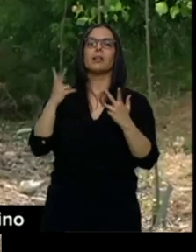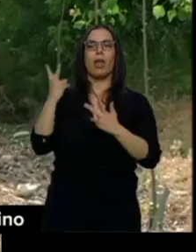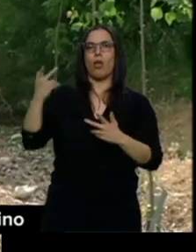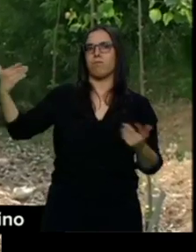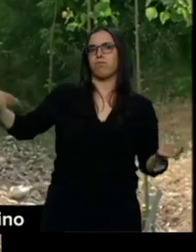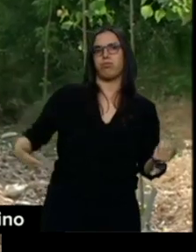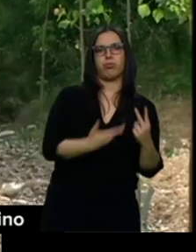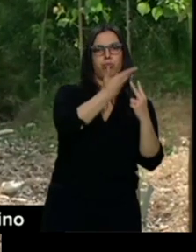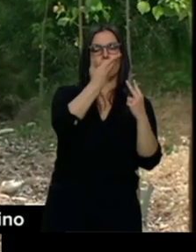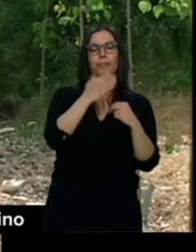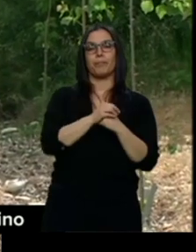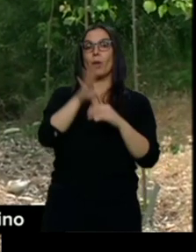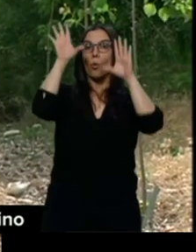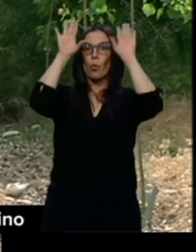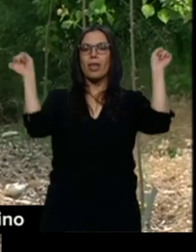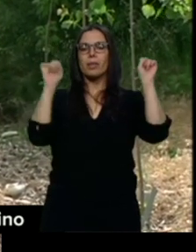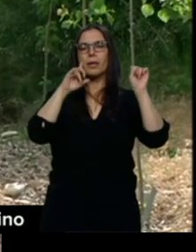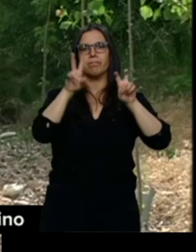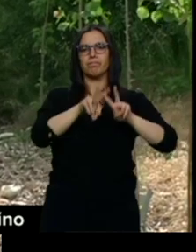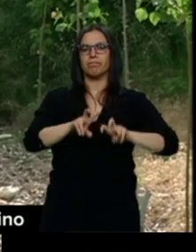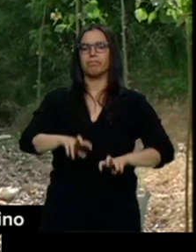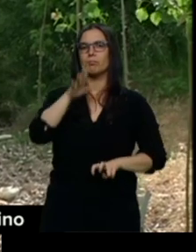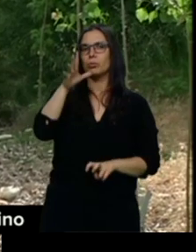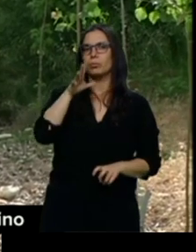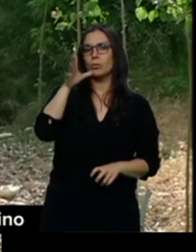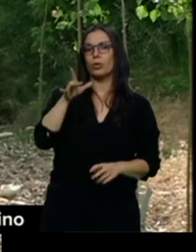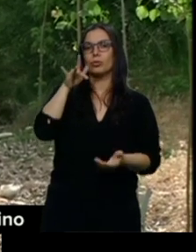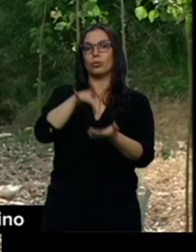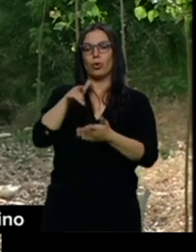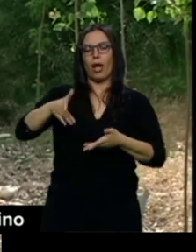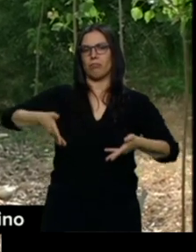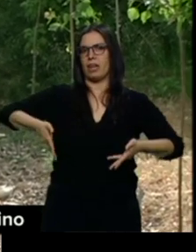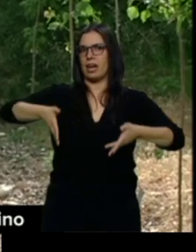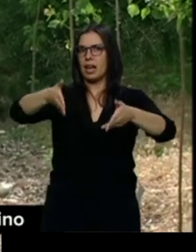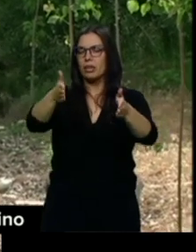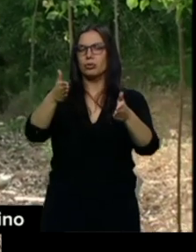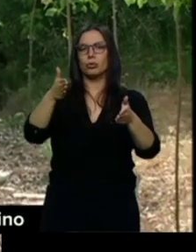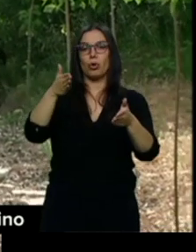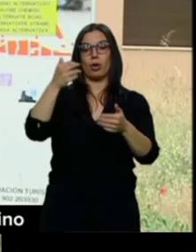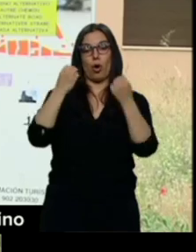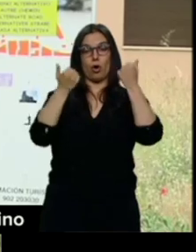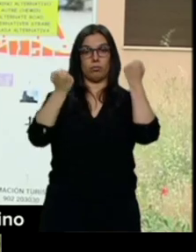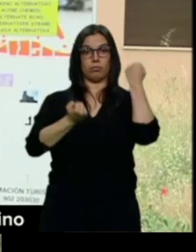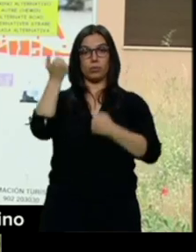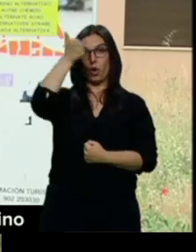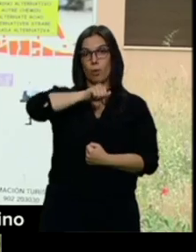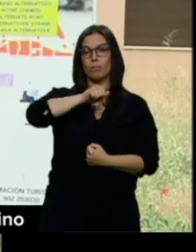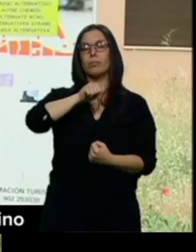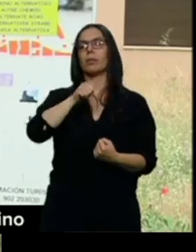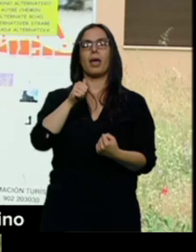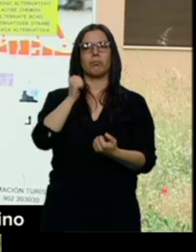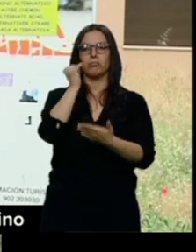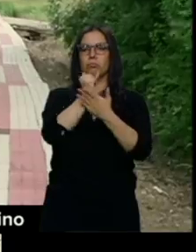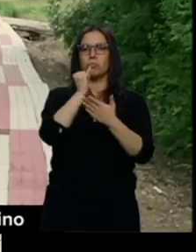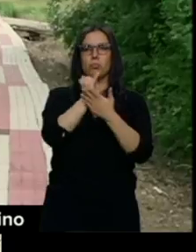las circunstancias del accidente. El atropello se produjo en una recta y el conductor dio negativo en las pruebas de alcohol y drogas. Se baraja la